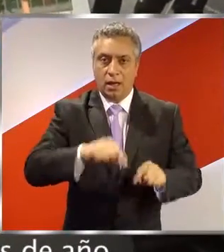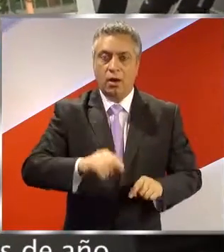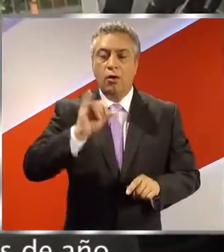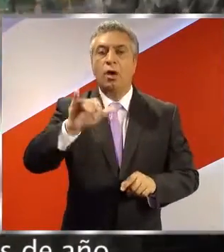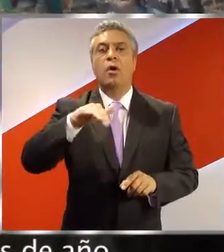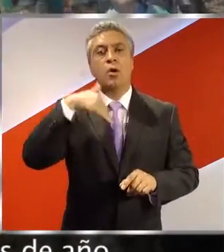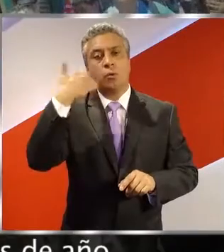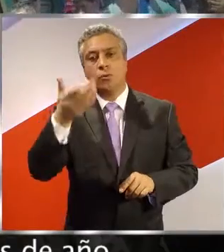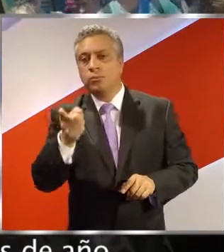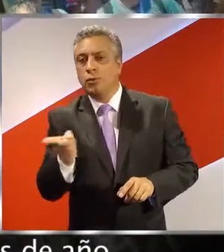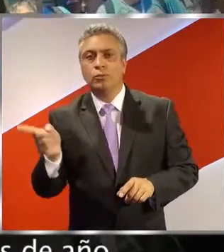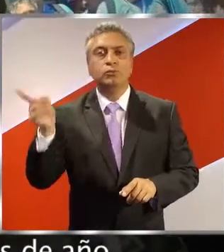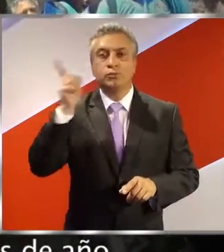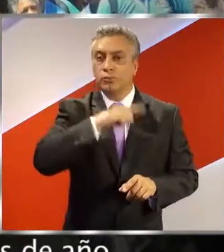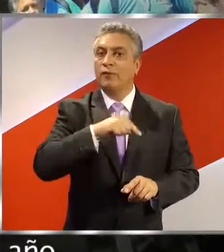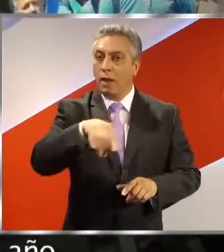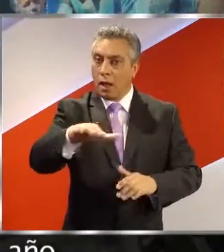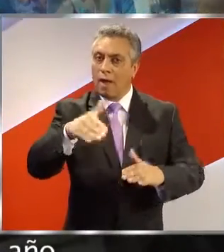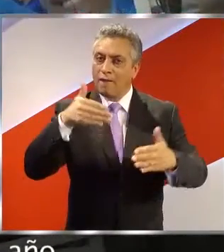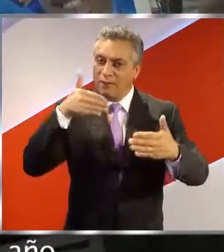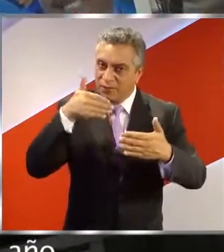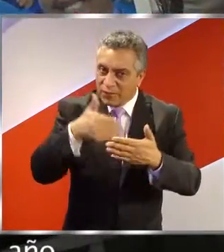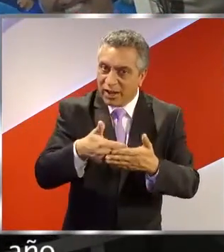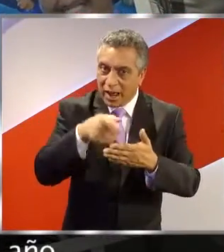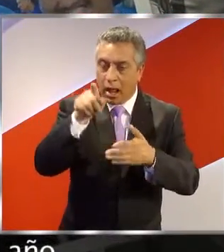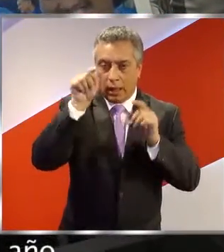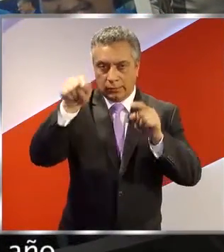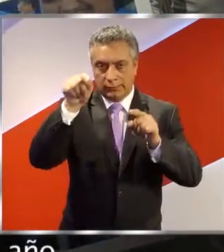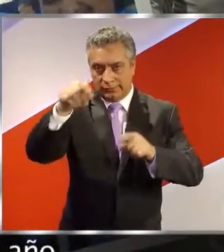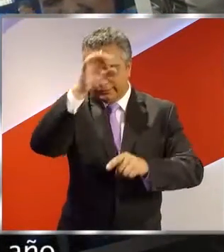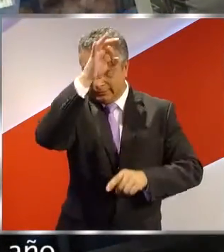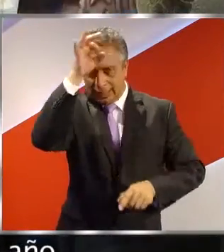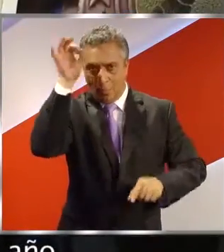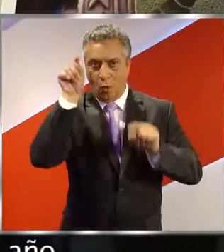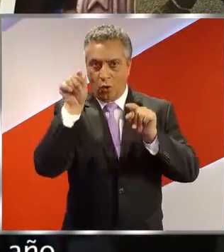rueda final hacia fines de año en Temuco, hacia este año.